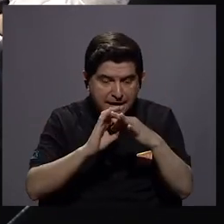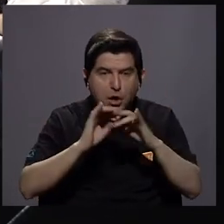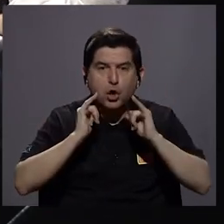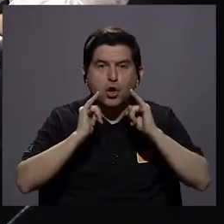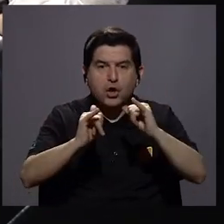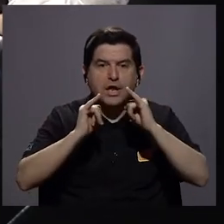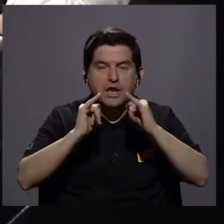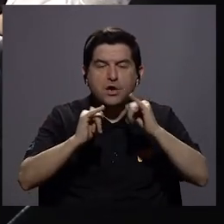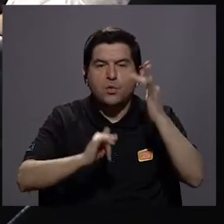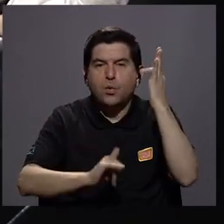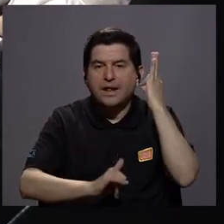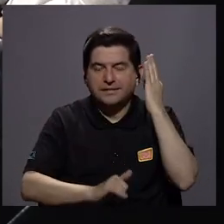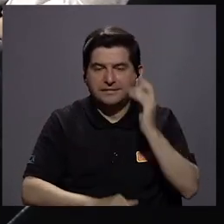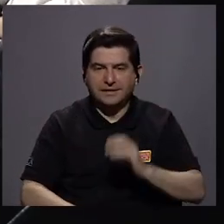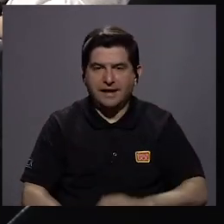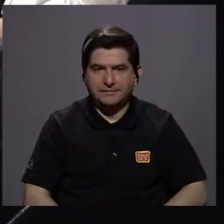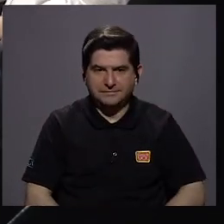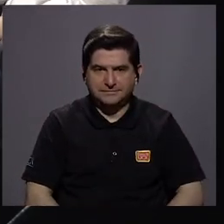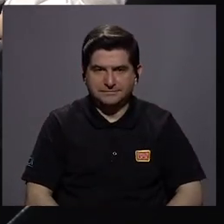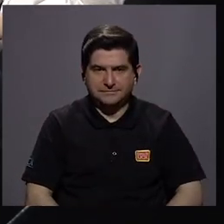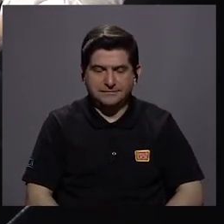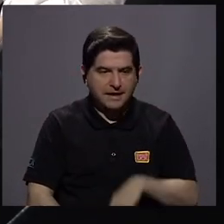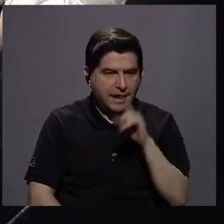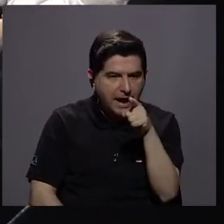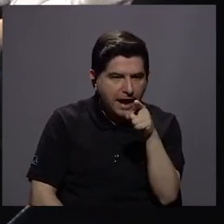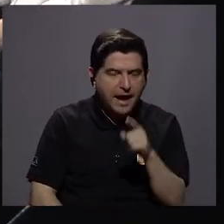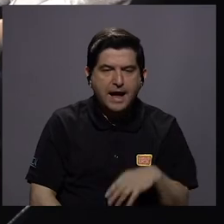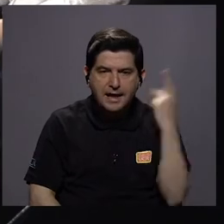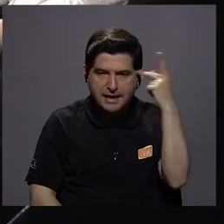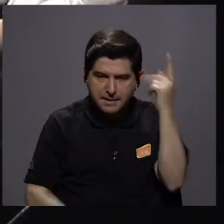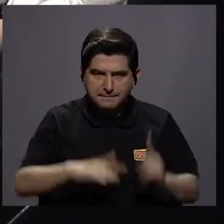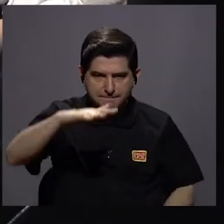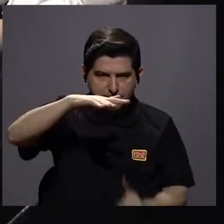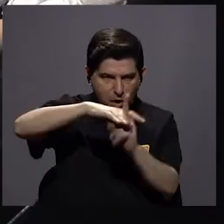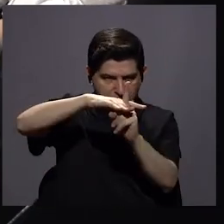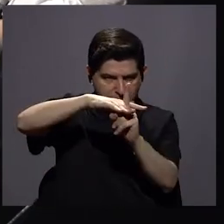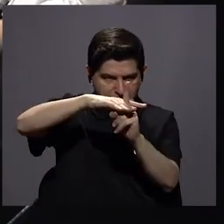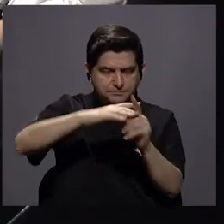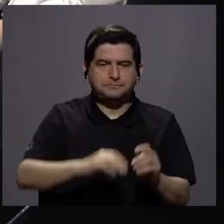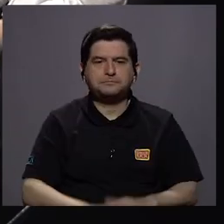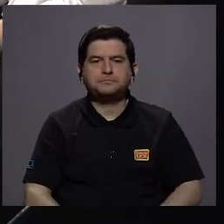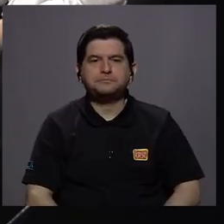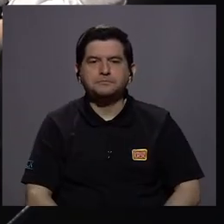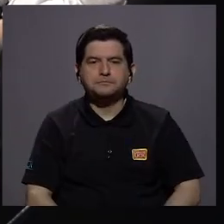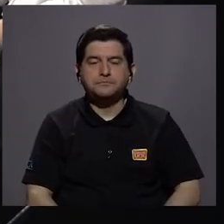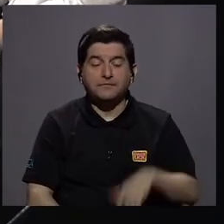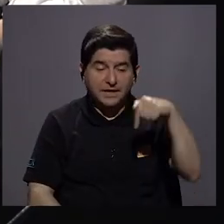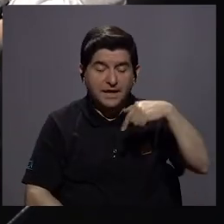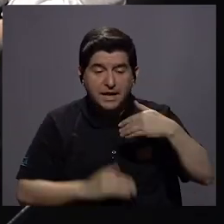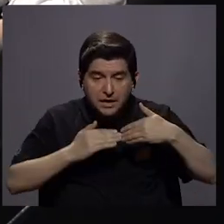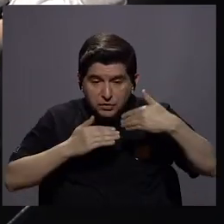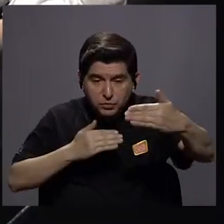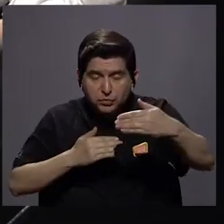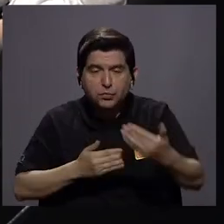la igualdad de la mujer. Sí, la recuerdo. Bueno, ahí se sacó la política. Y en estos años, con este nuevo gobierno,